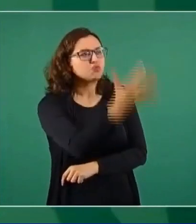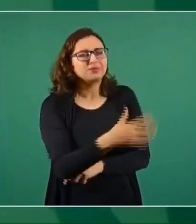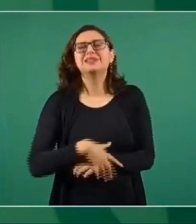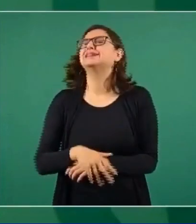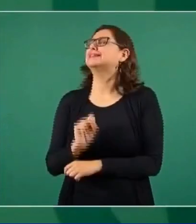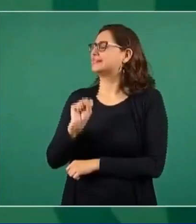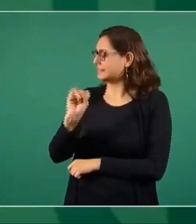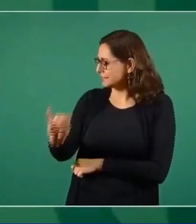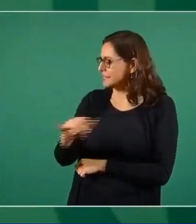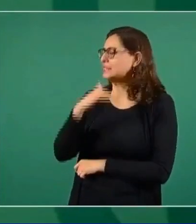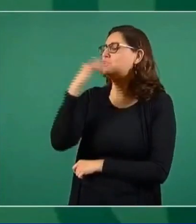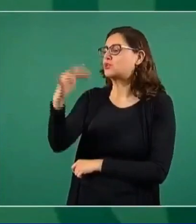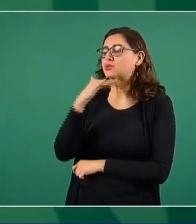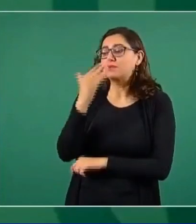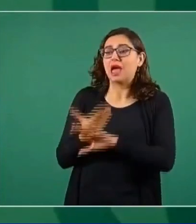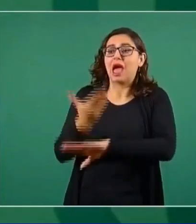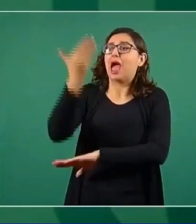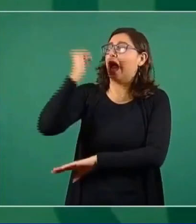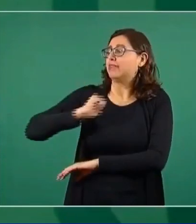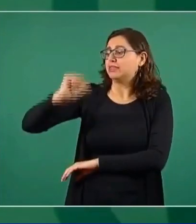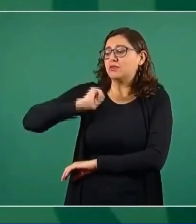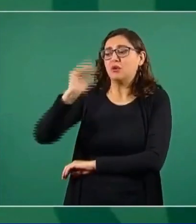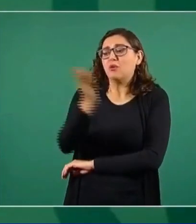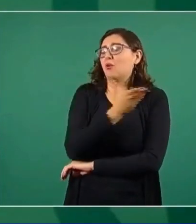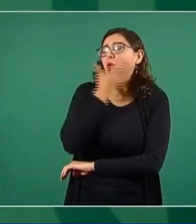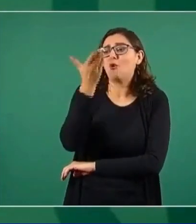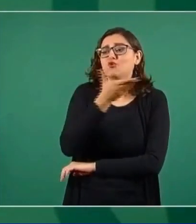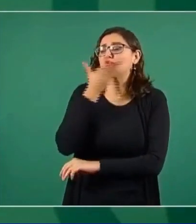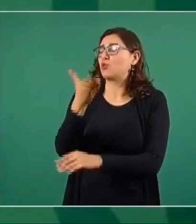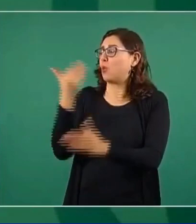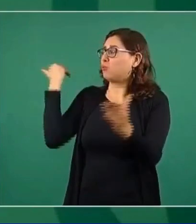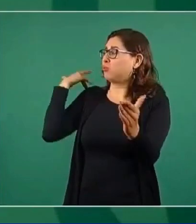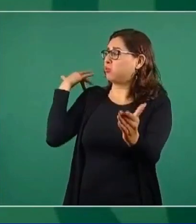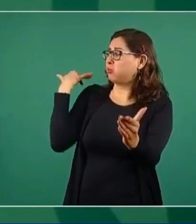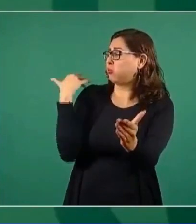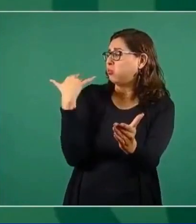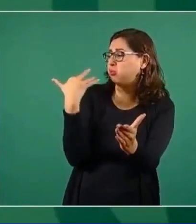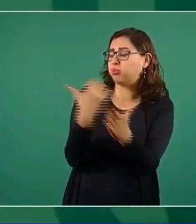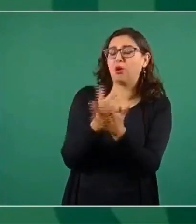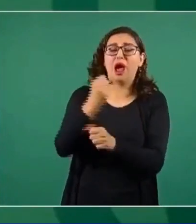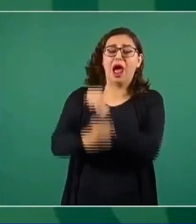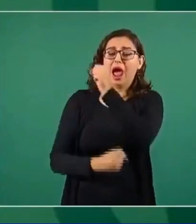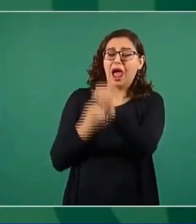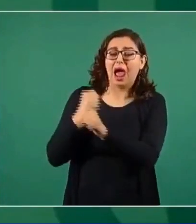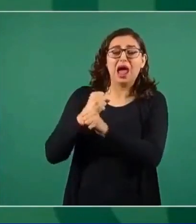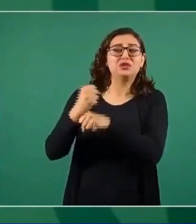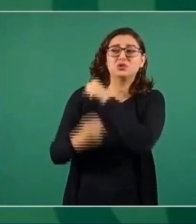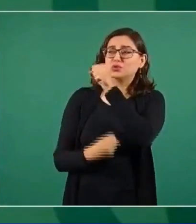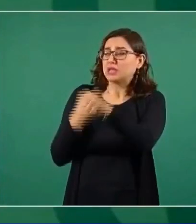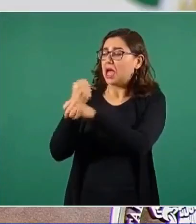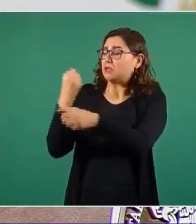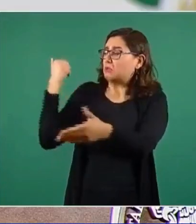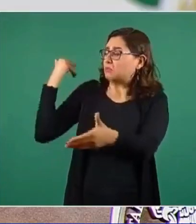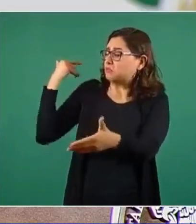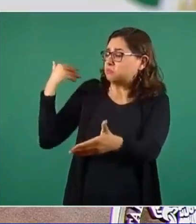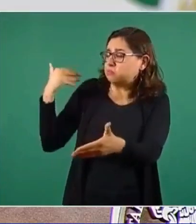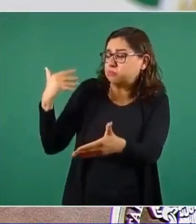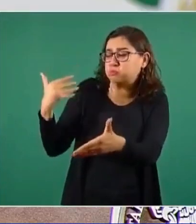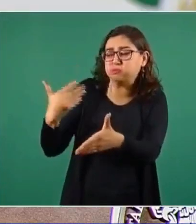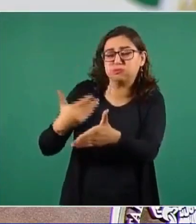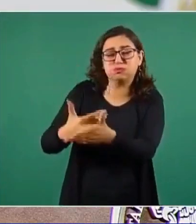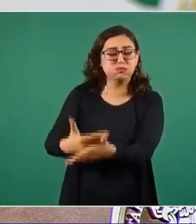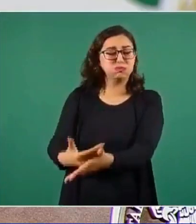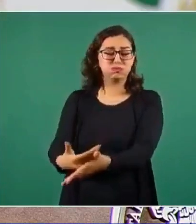ver con el viejo régimen, que imperó durante mucho tiempo, mucho